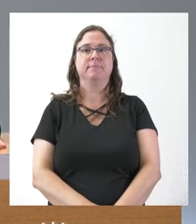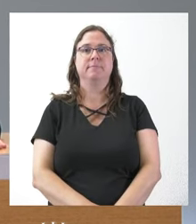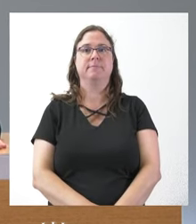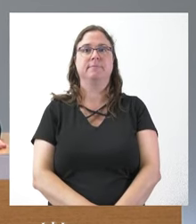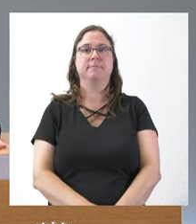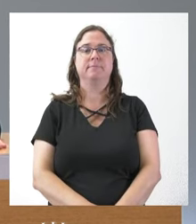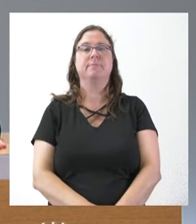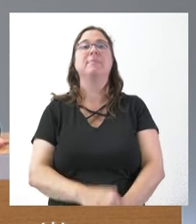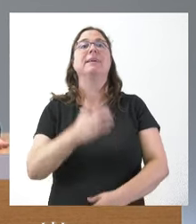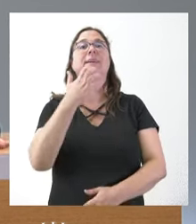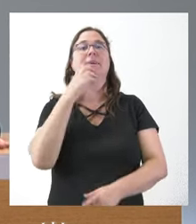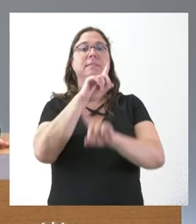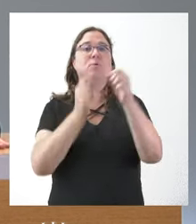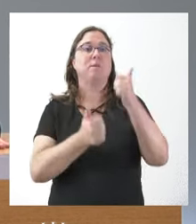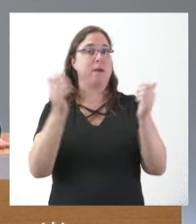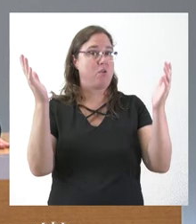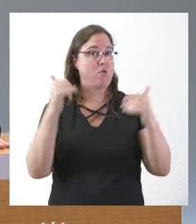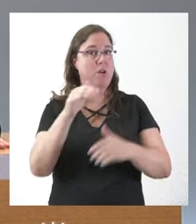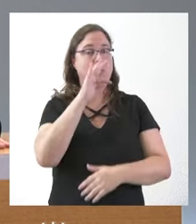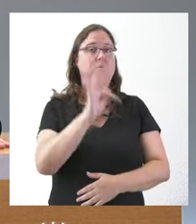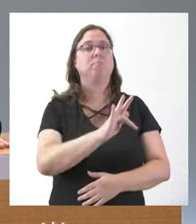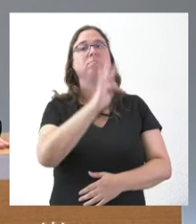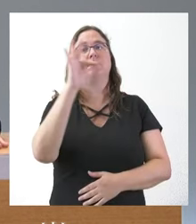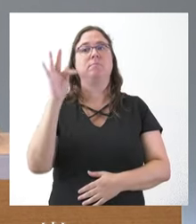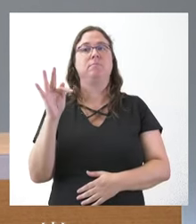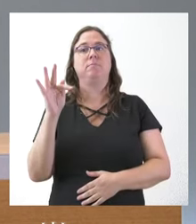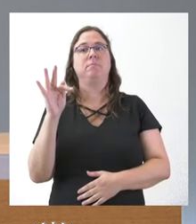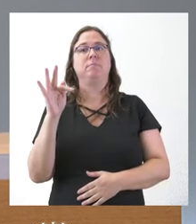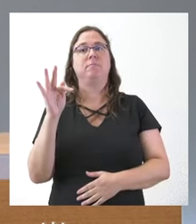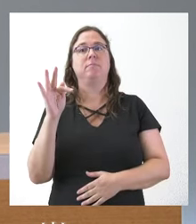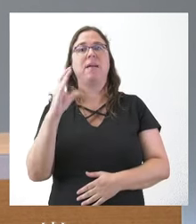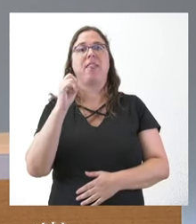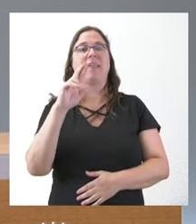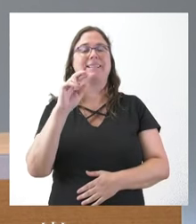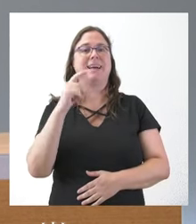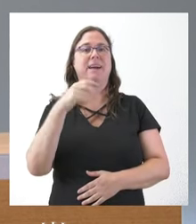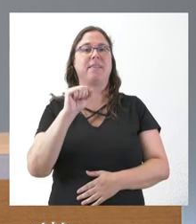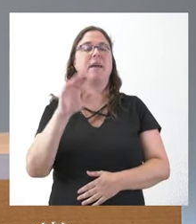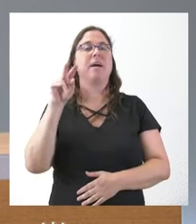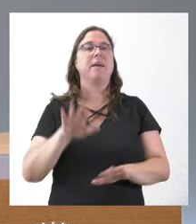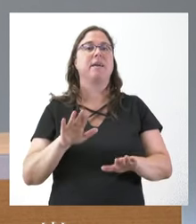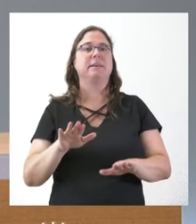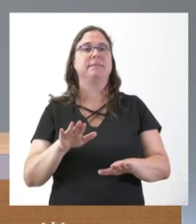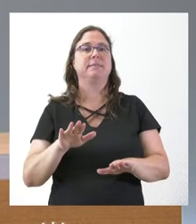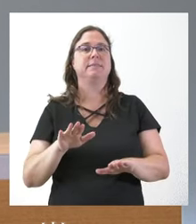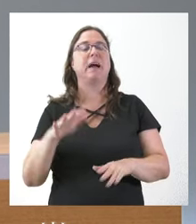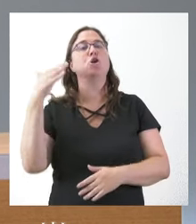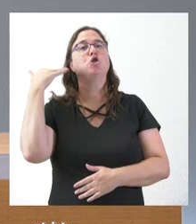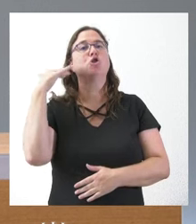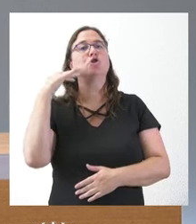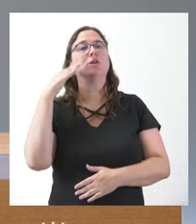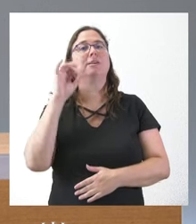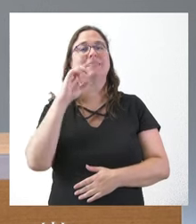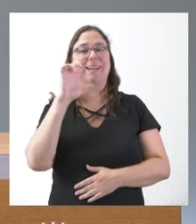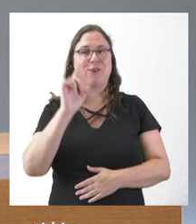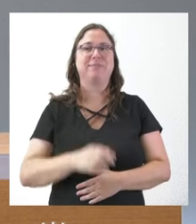Pues, si no hay más preguntas en la sala, damos paso a César García, que nos sigue desde Soria. Sergio, perdón.